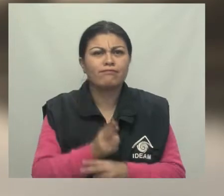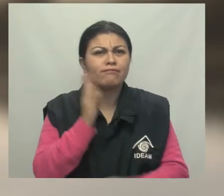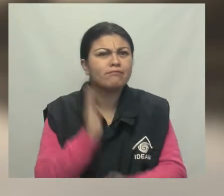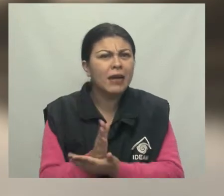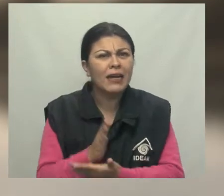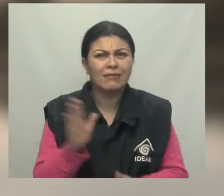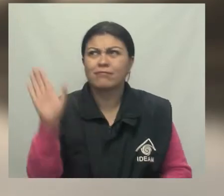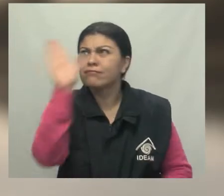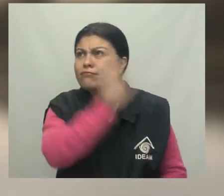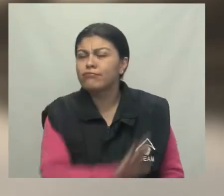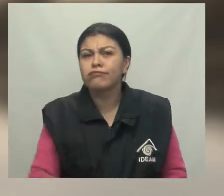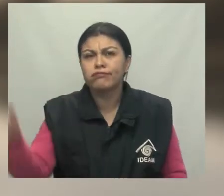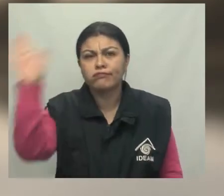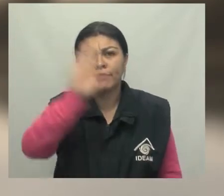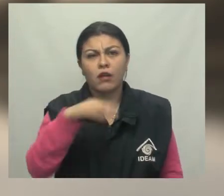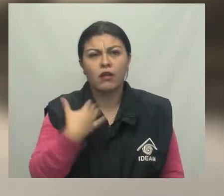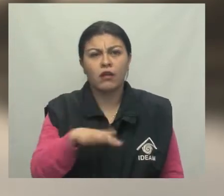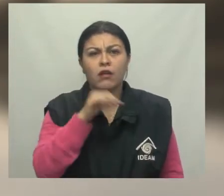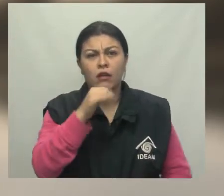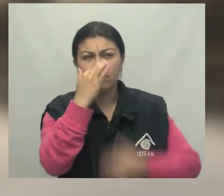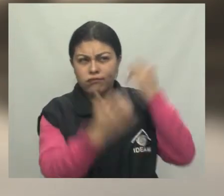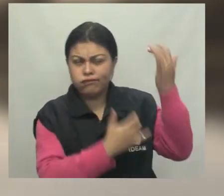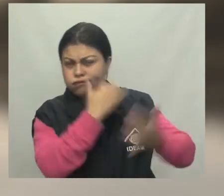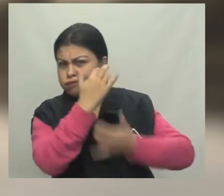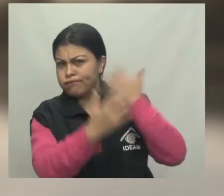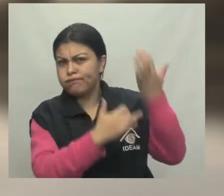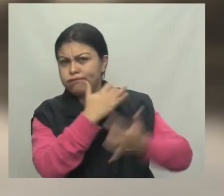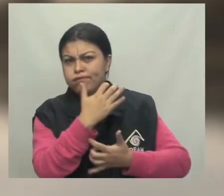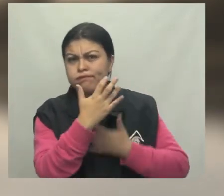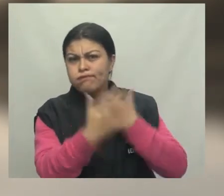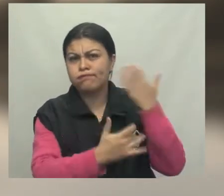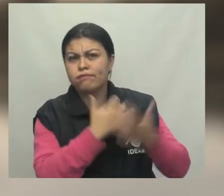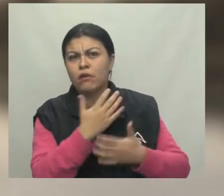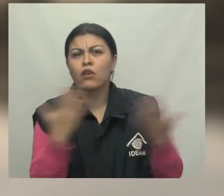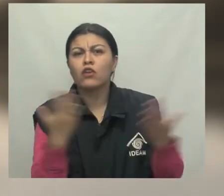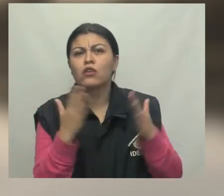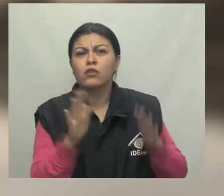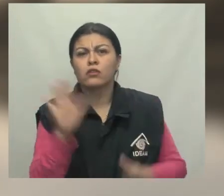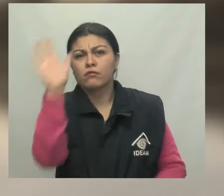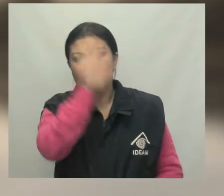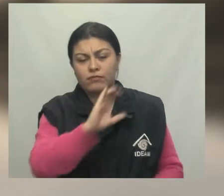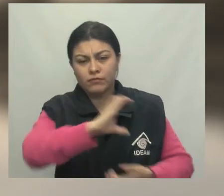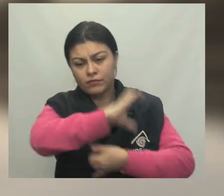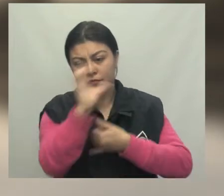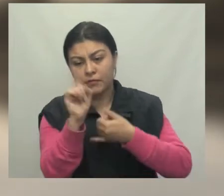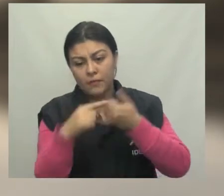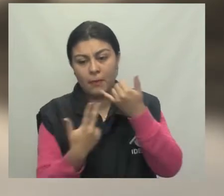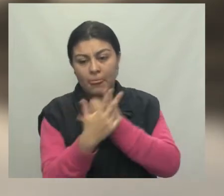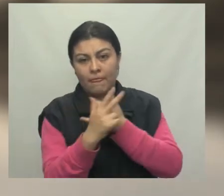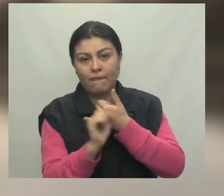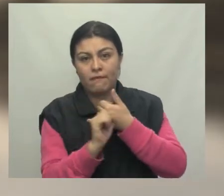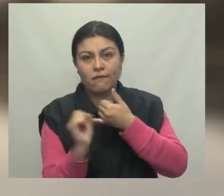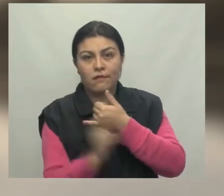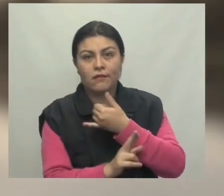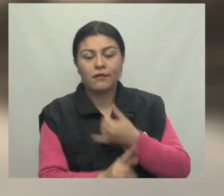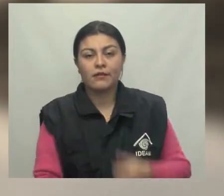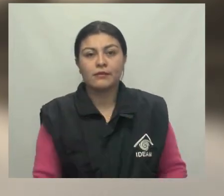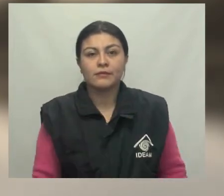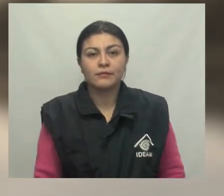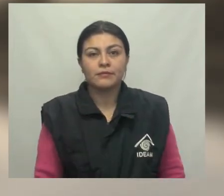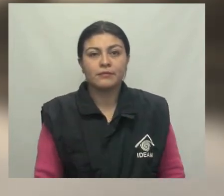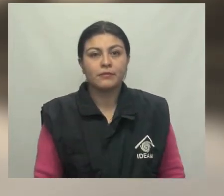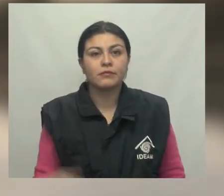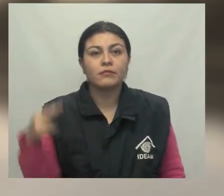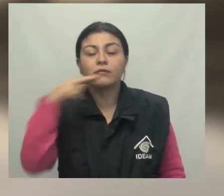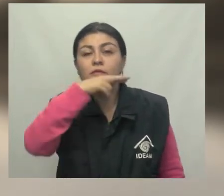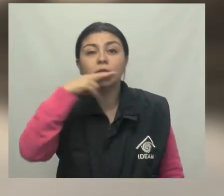por alta amenaza de incendios forestales localizados en las regiones del Caribe, la zona andina y la Orinoquía. Alerta roja por alta amenaza